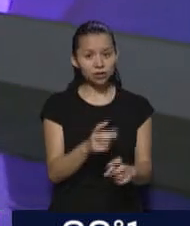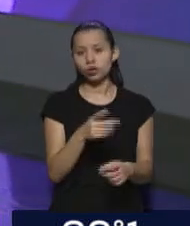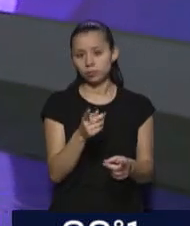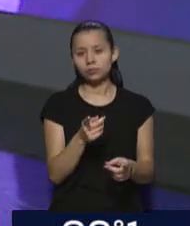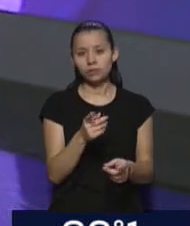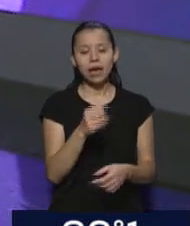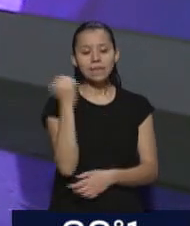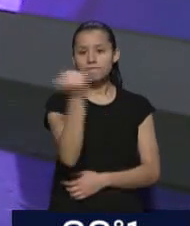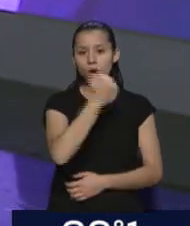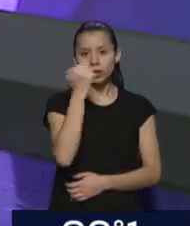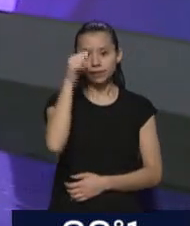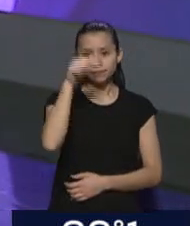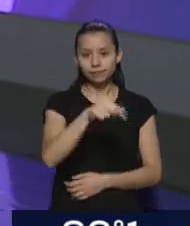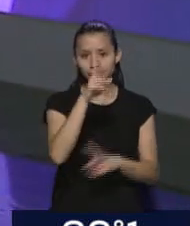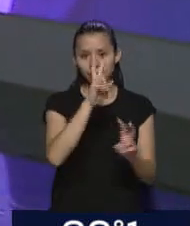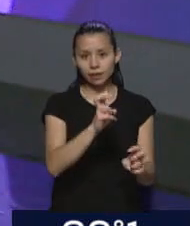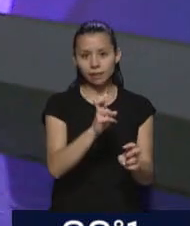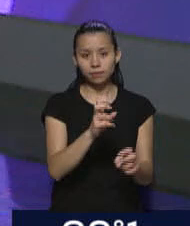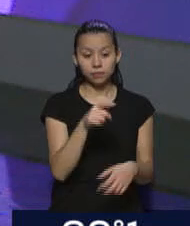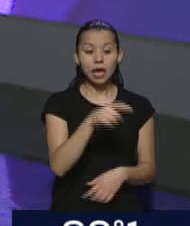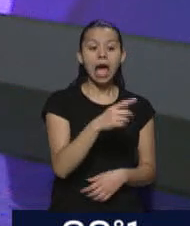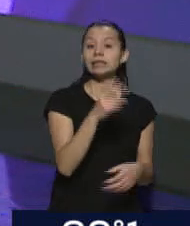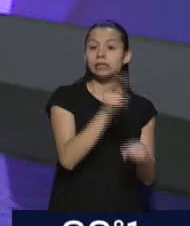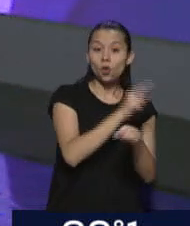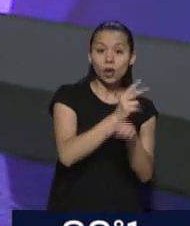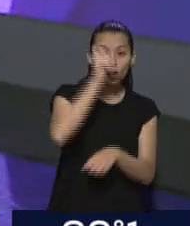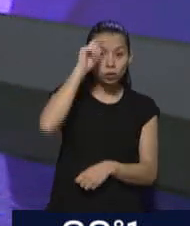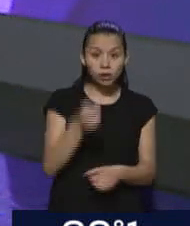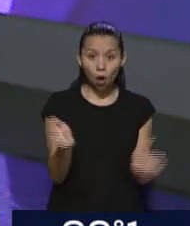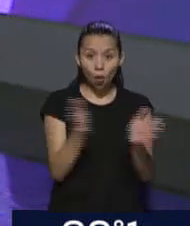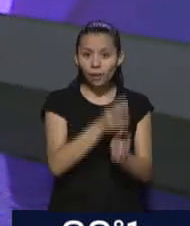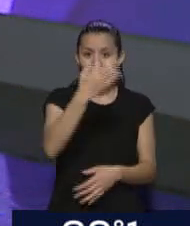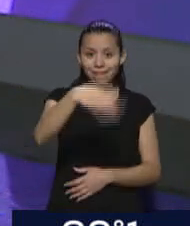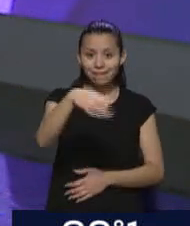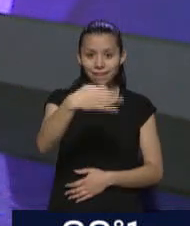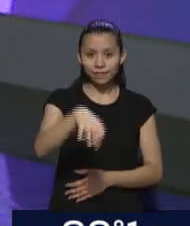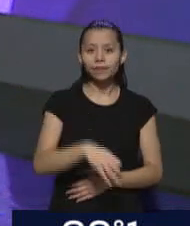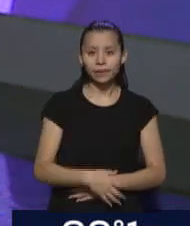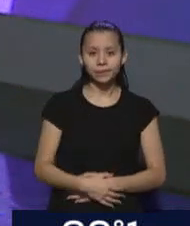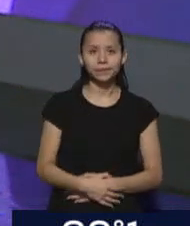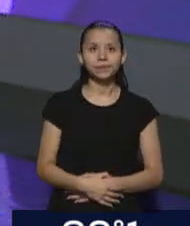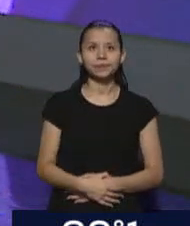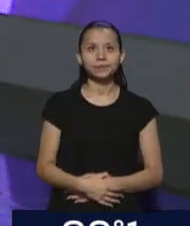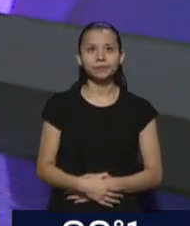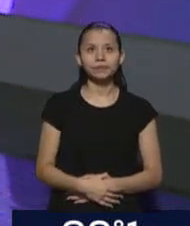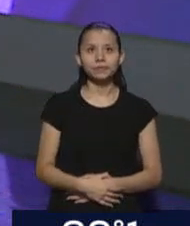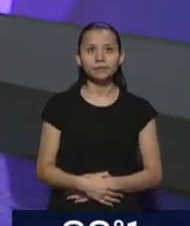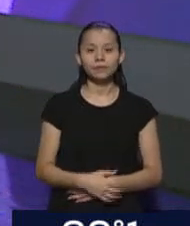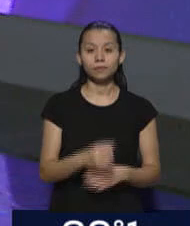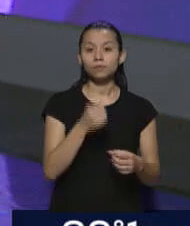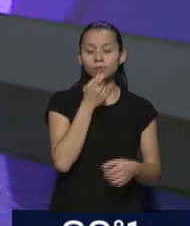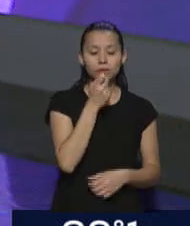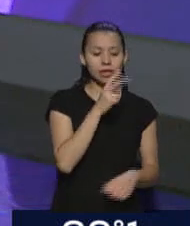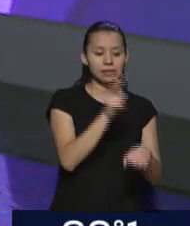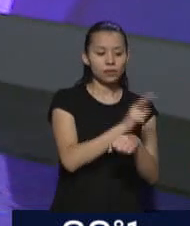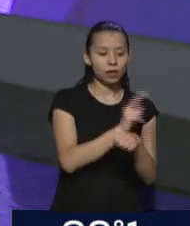esto. Dice, seguridad y justicia deben estar juntas. Y la investigación criminal no debe interferir en la autonomía de la justicia. Pero